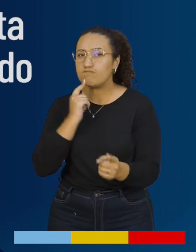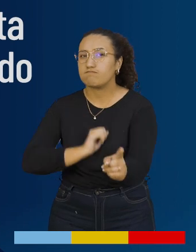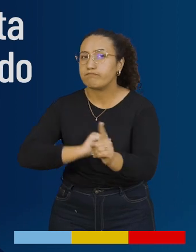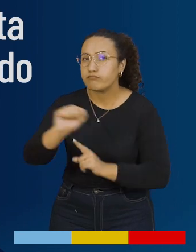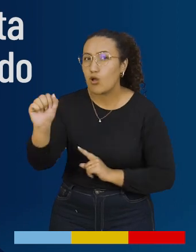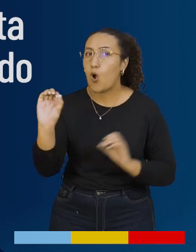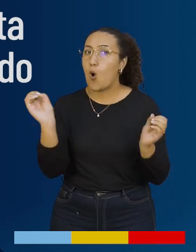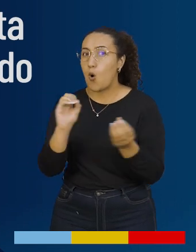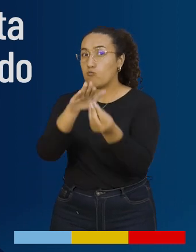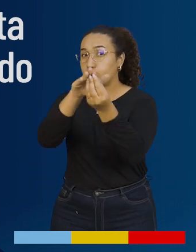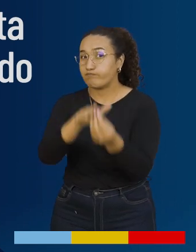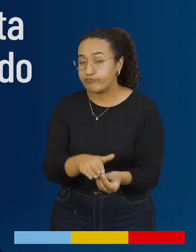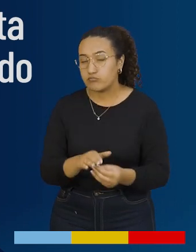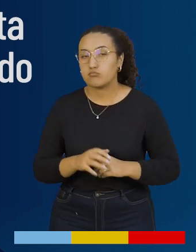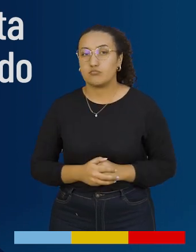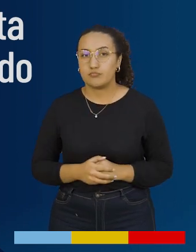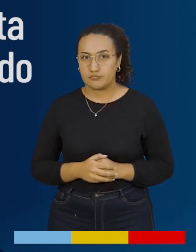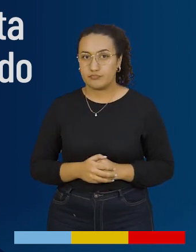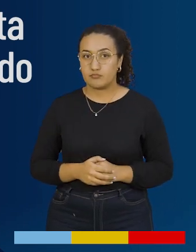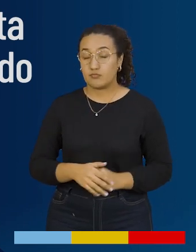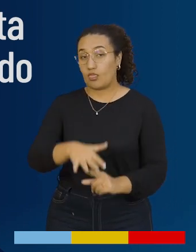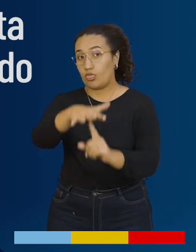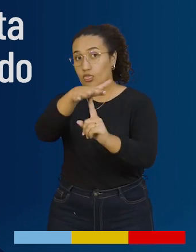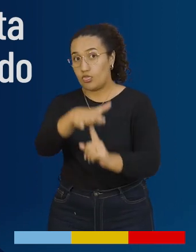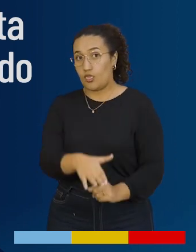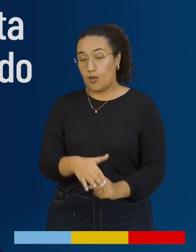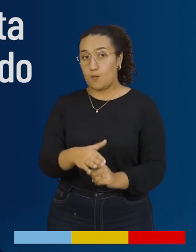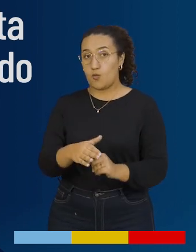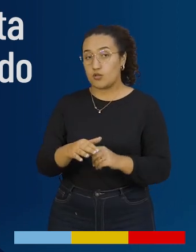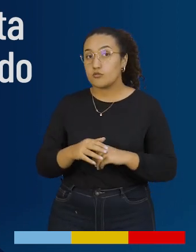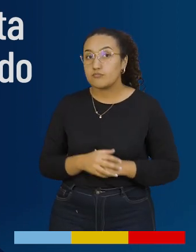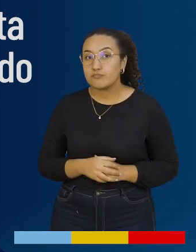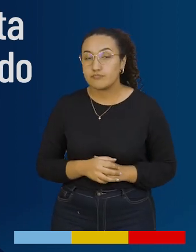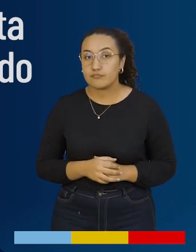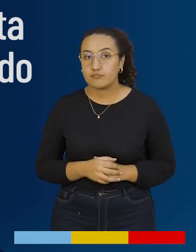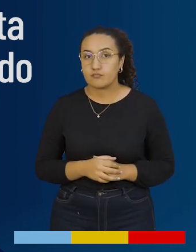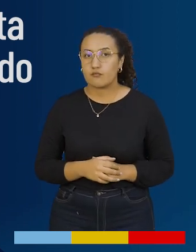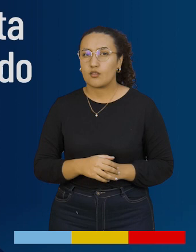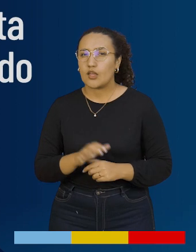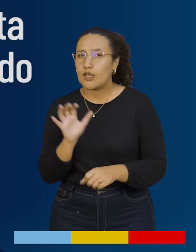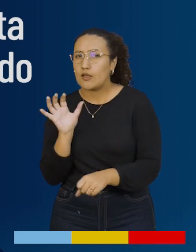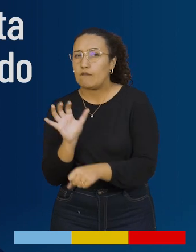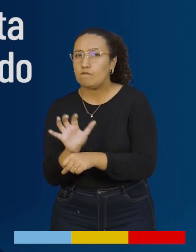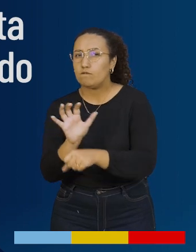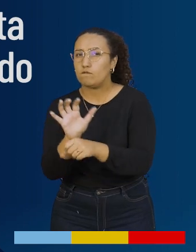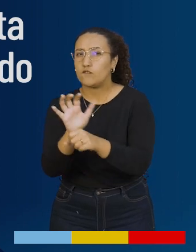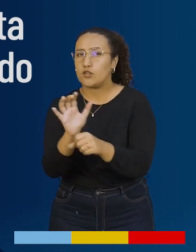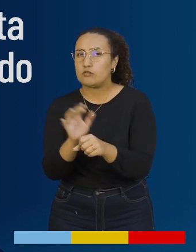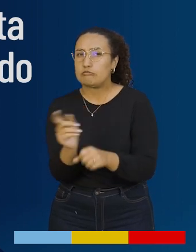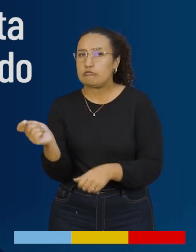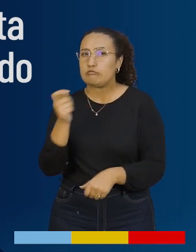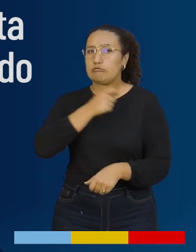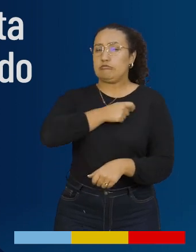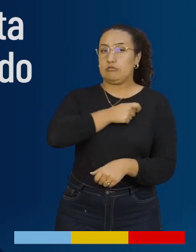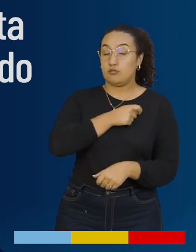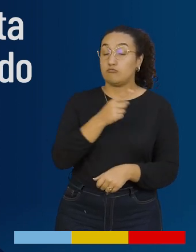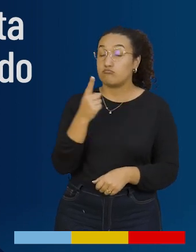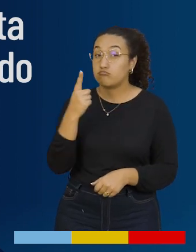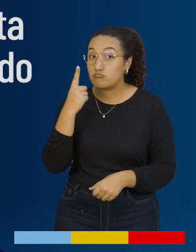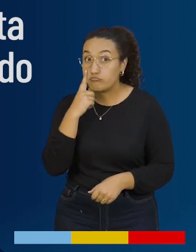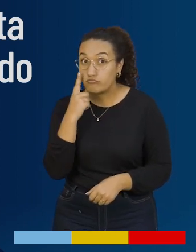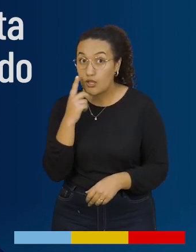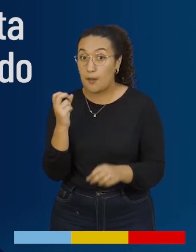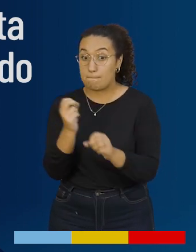culpabiliza, te ignora o no te tiene en cuenta, te humilla en público o en privado, bromea de forma hiriente y te